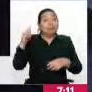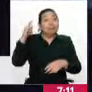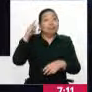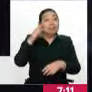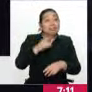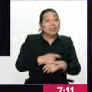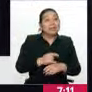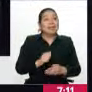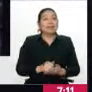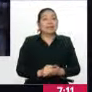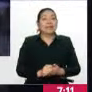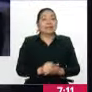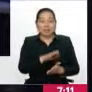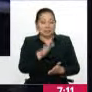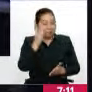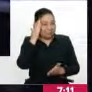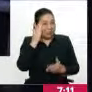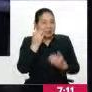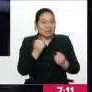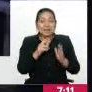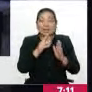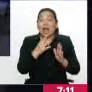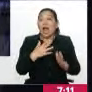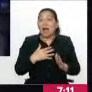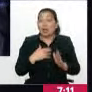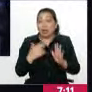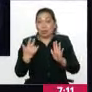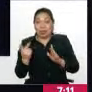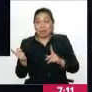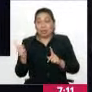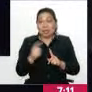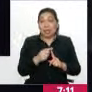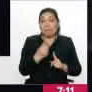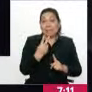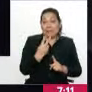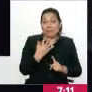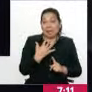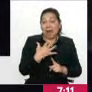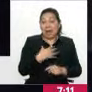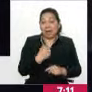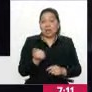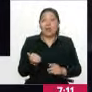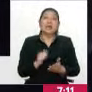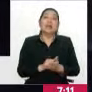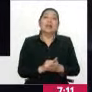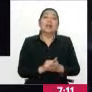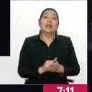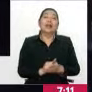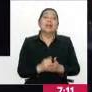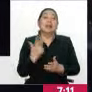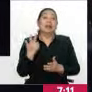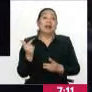aéreo. Ya saben los requisitos de 18 a 25 años, dominio de inglés, y solamente del 3 al 12 de octubre. Vamos a dar pasos.